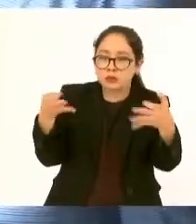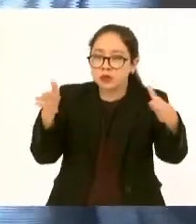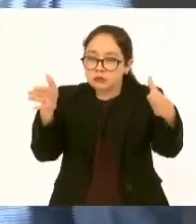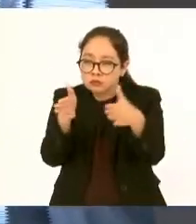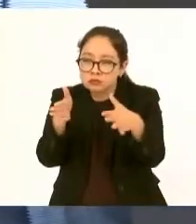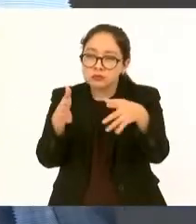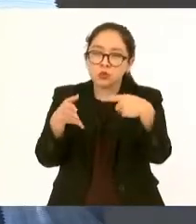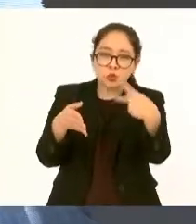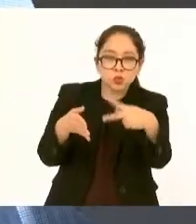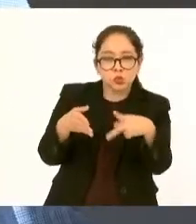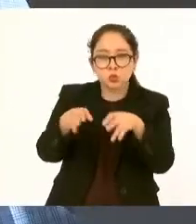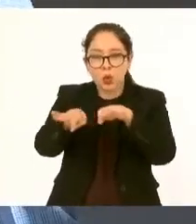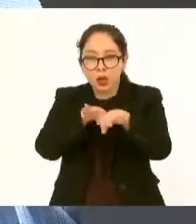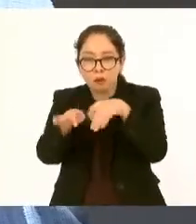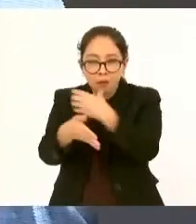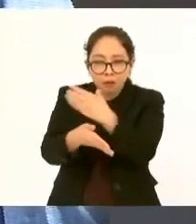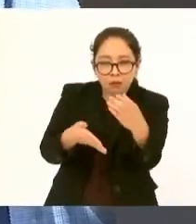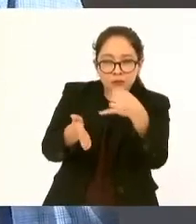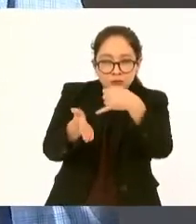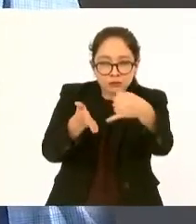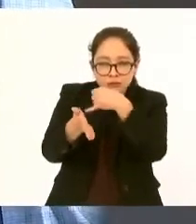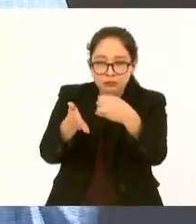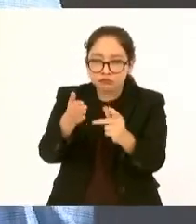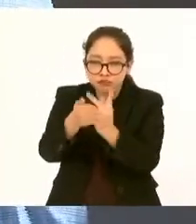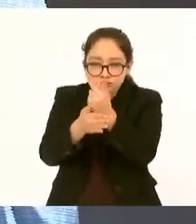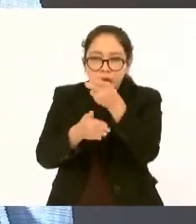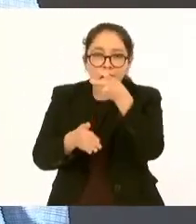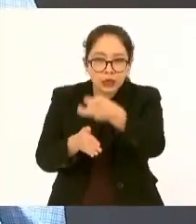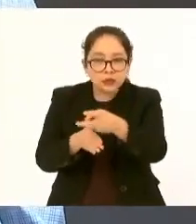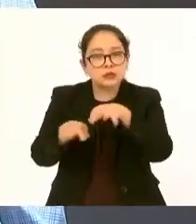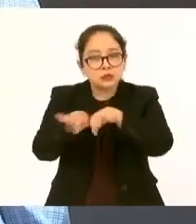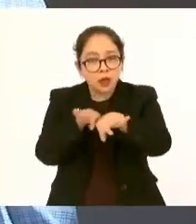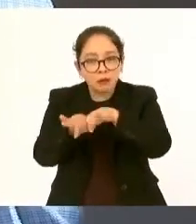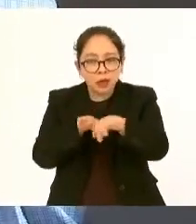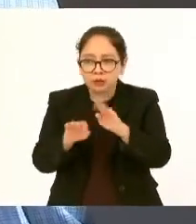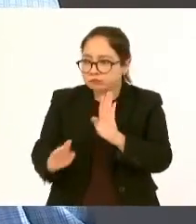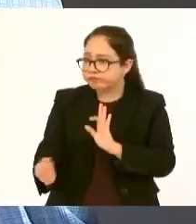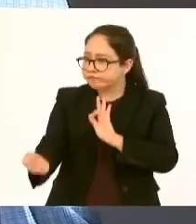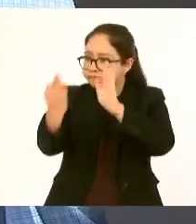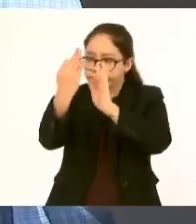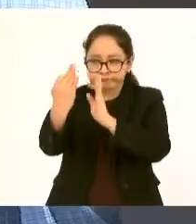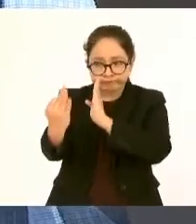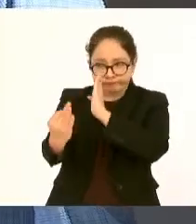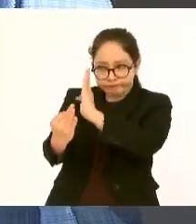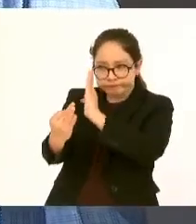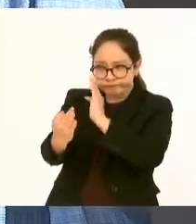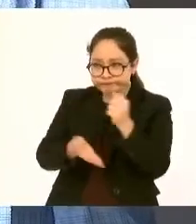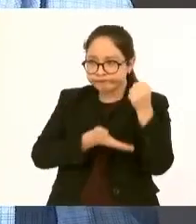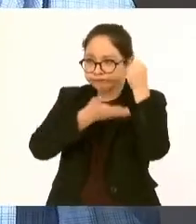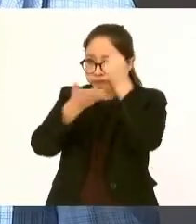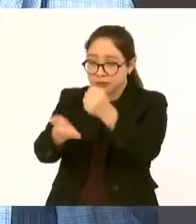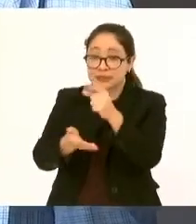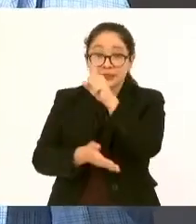están recibiendo apoyos de manera directa 198 mil